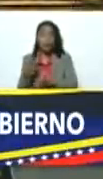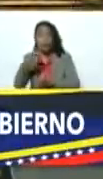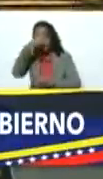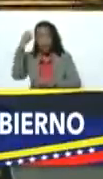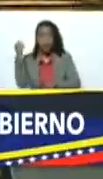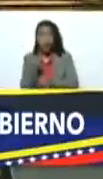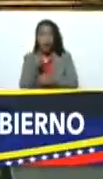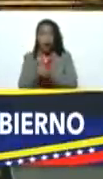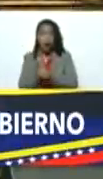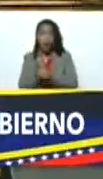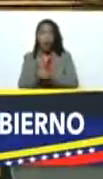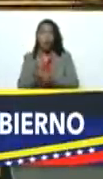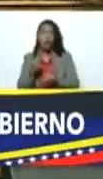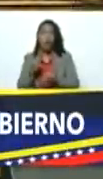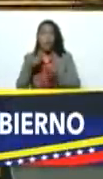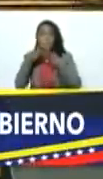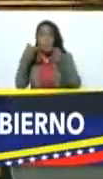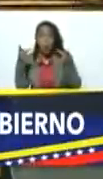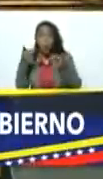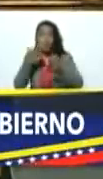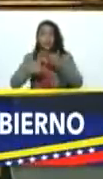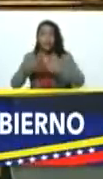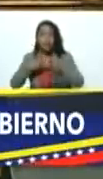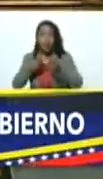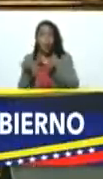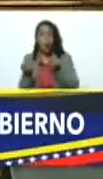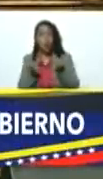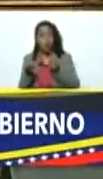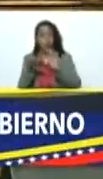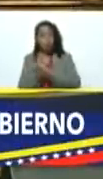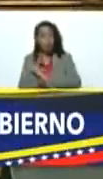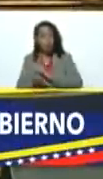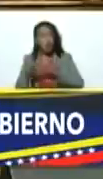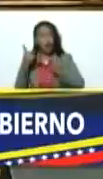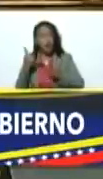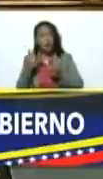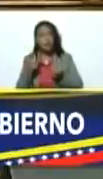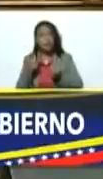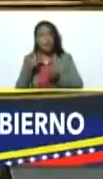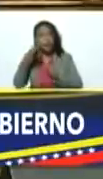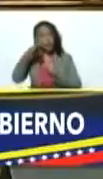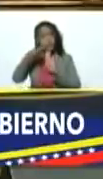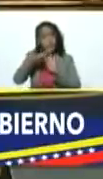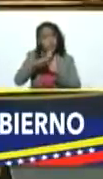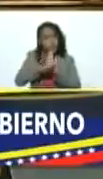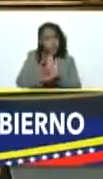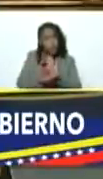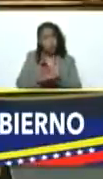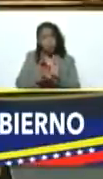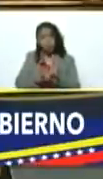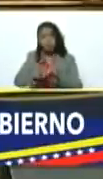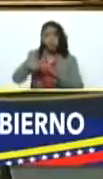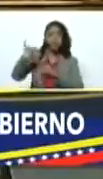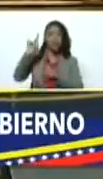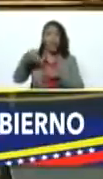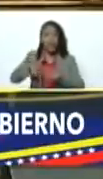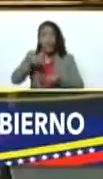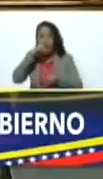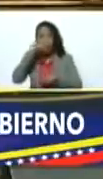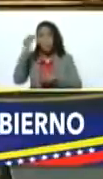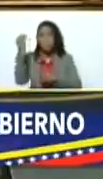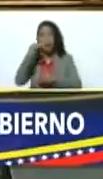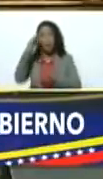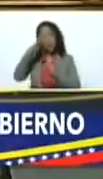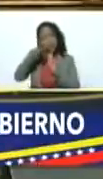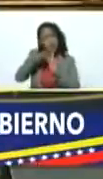pública y servicio para controlar la inflación y bajarla cada vez más ojalá este sea el año más bajo de la